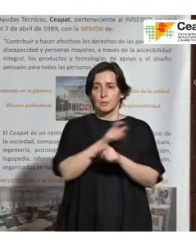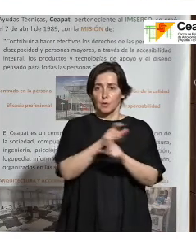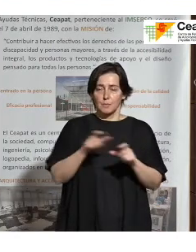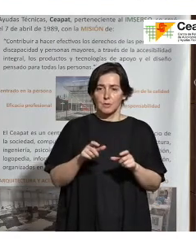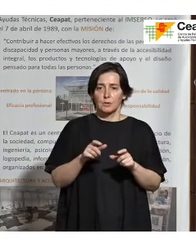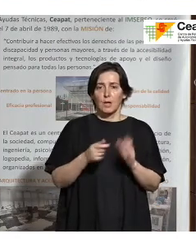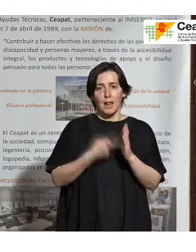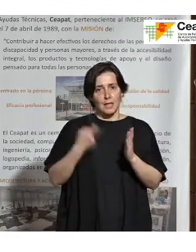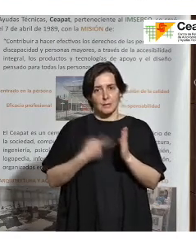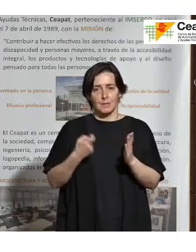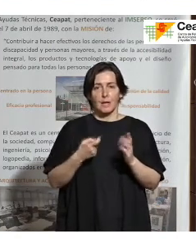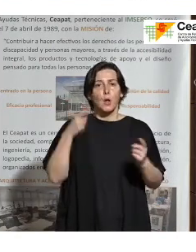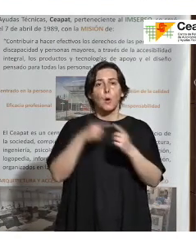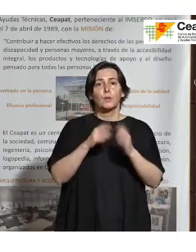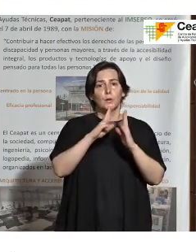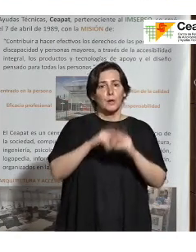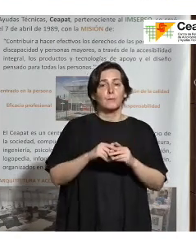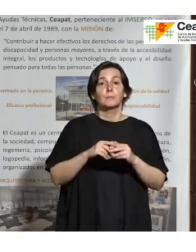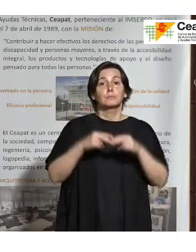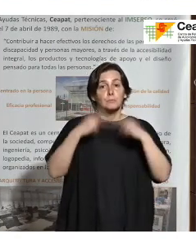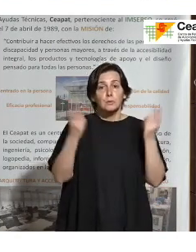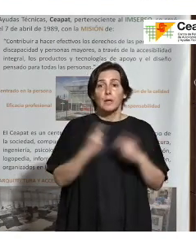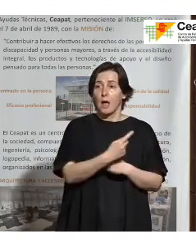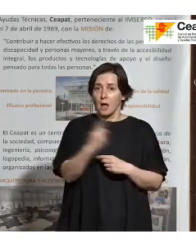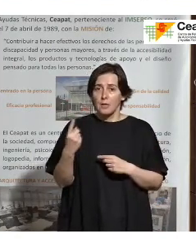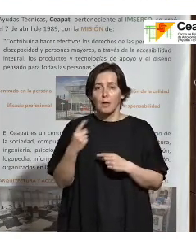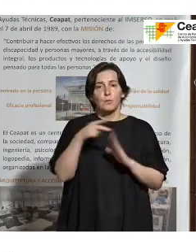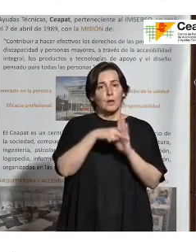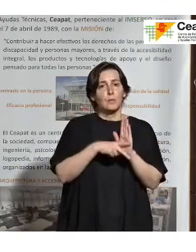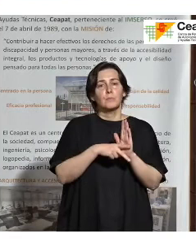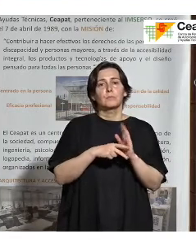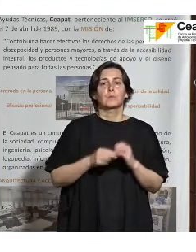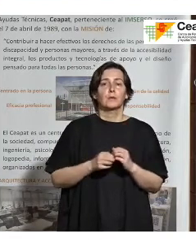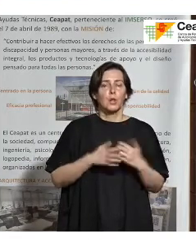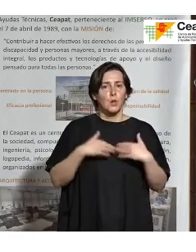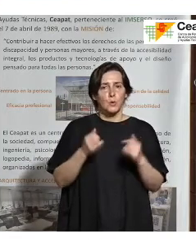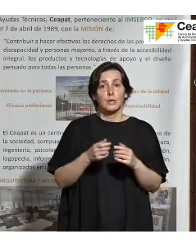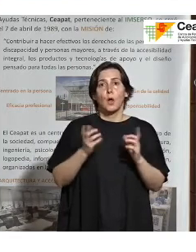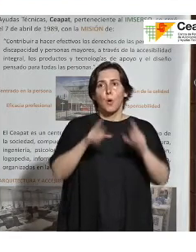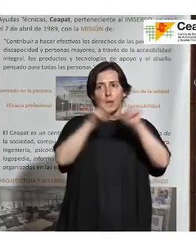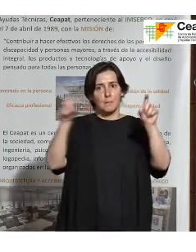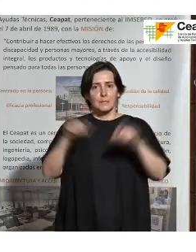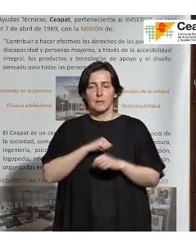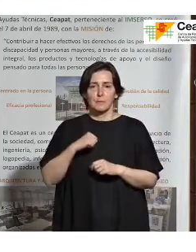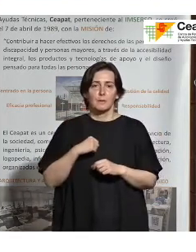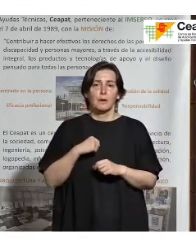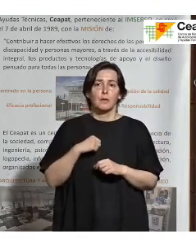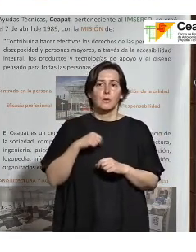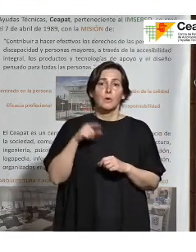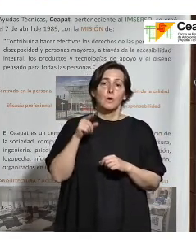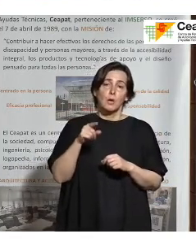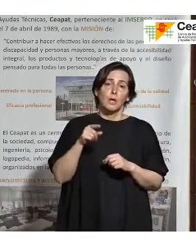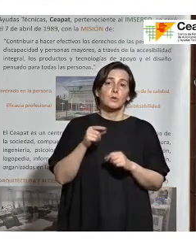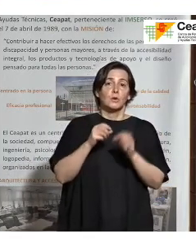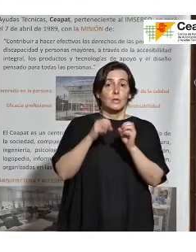se deja para que cada administración pública lo regule en su pliego de condiciones o a nivel privado la empresa establezca los ratios que tiene que